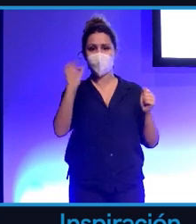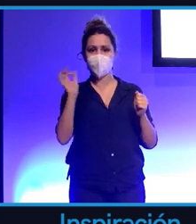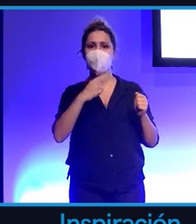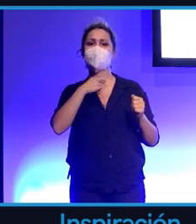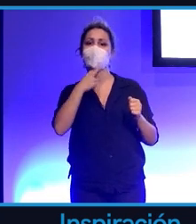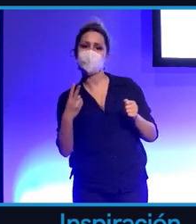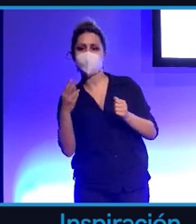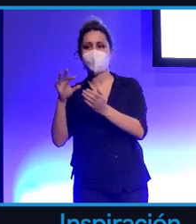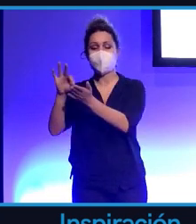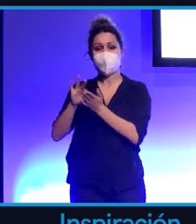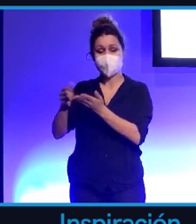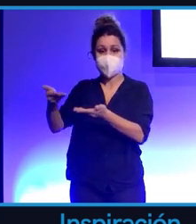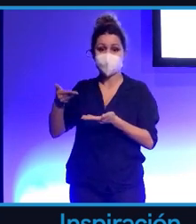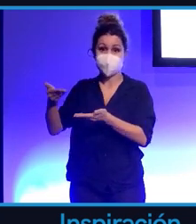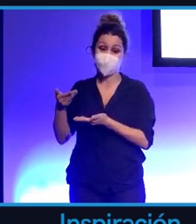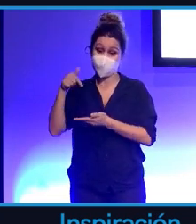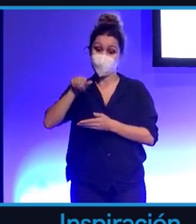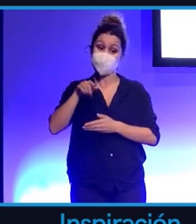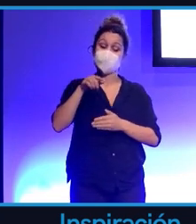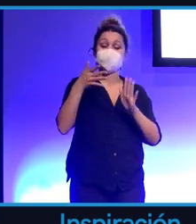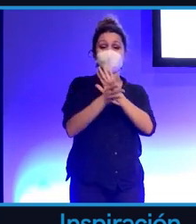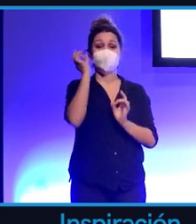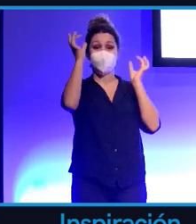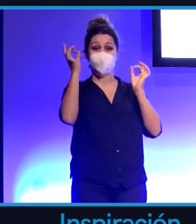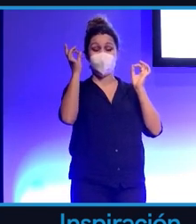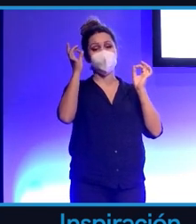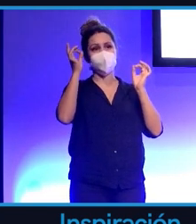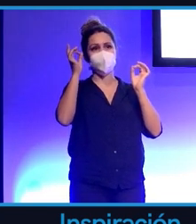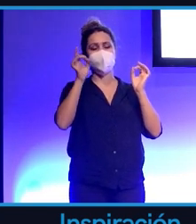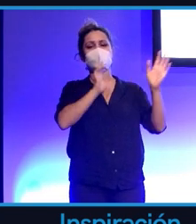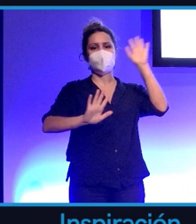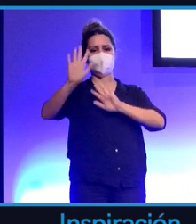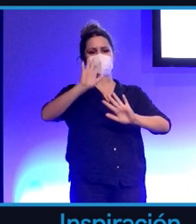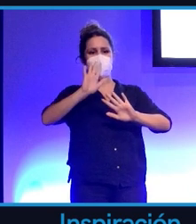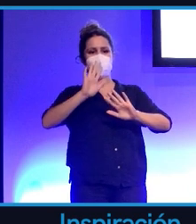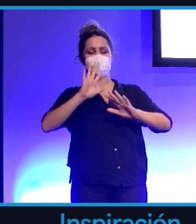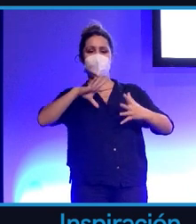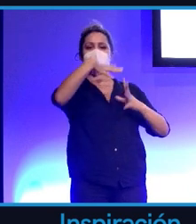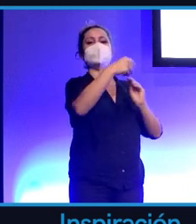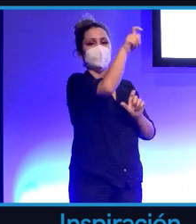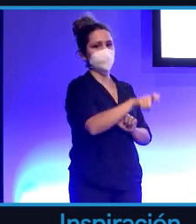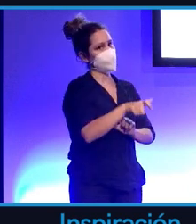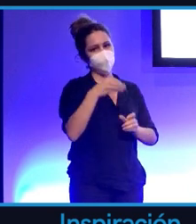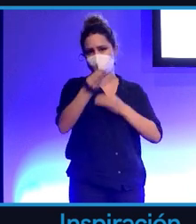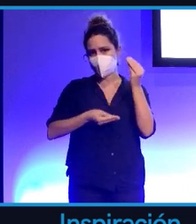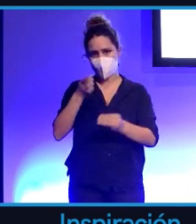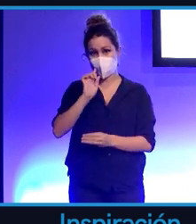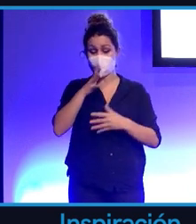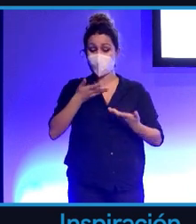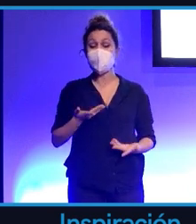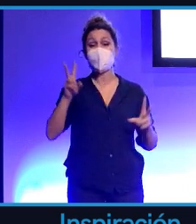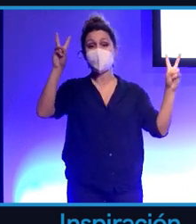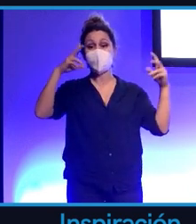dista mucho de realizar tareas complejas más humanas. Entonces, hablaré ahora de riesgos